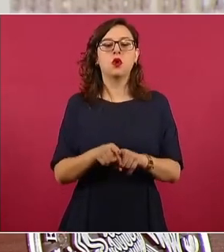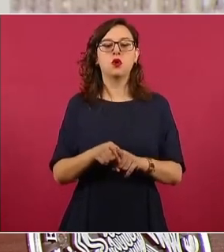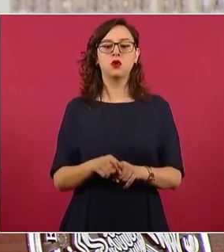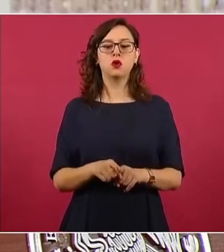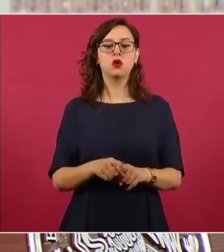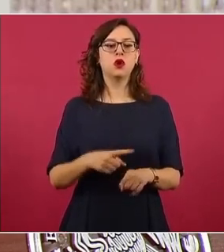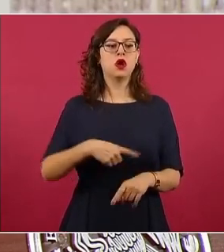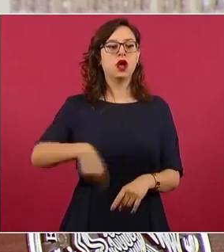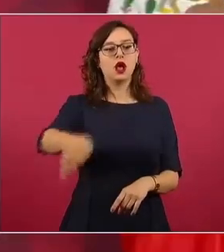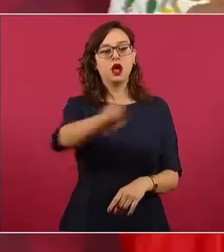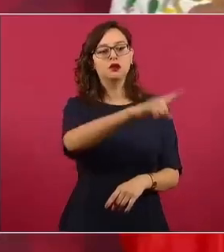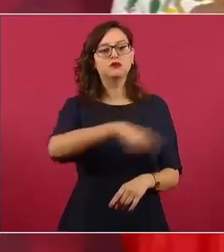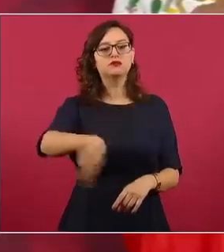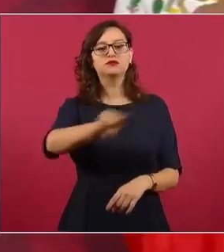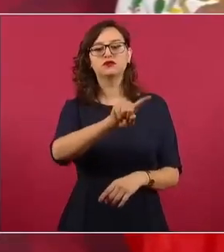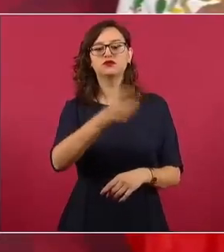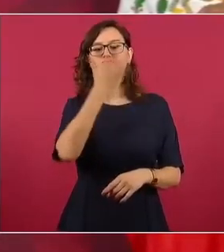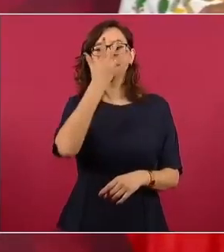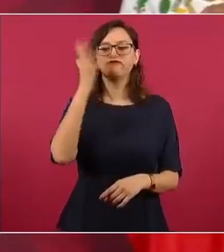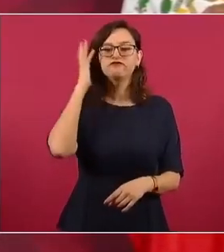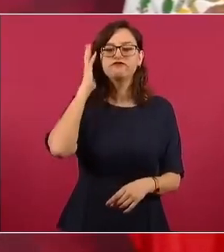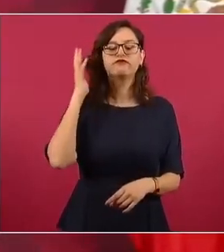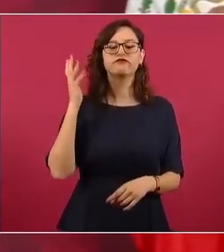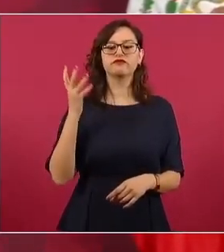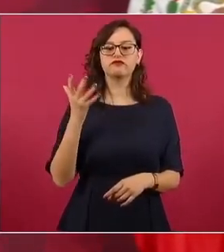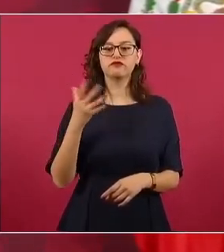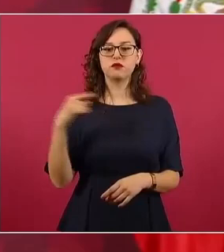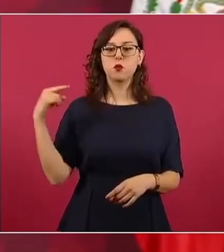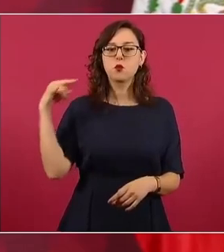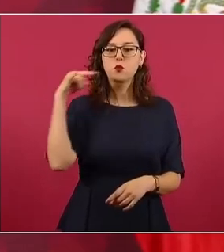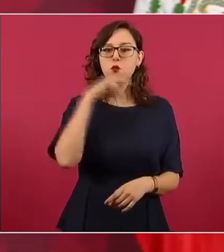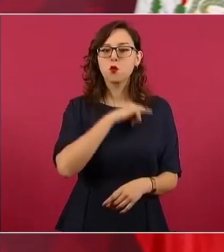moral, la hipocresía.